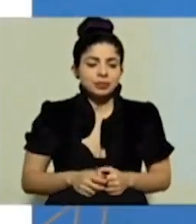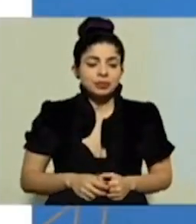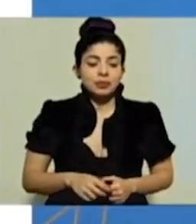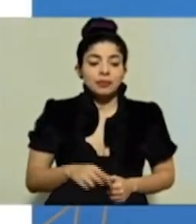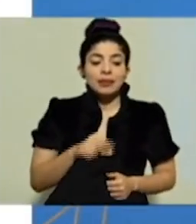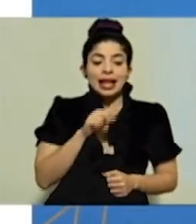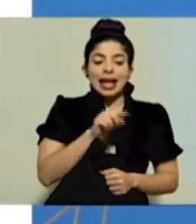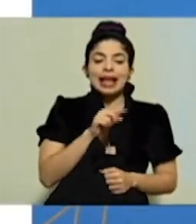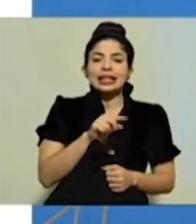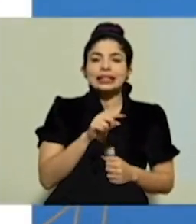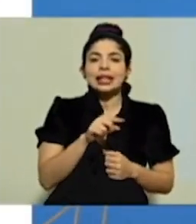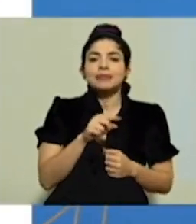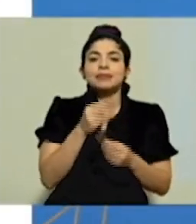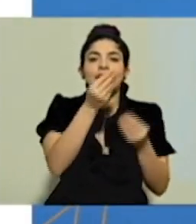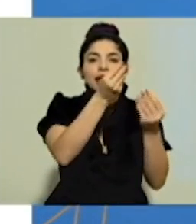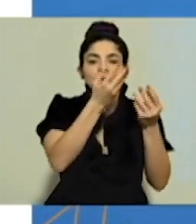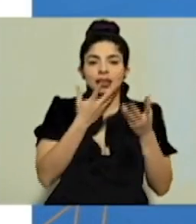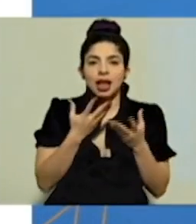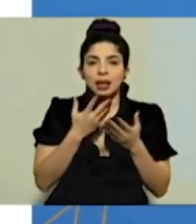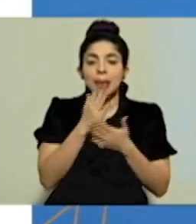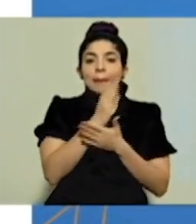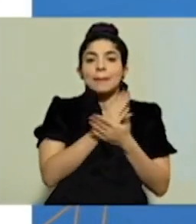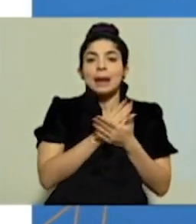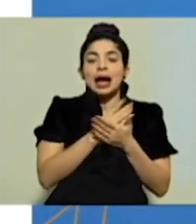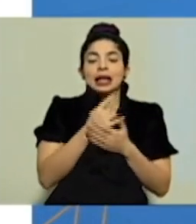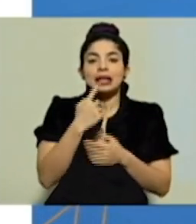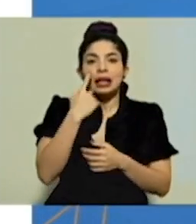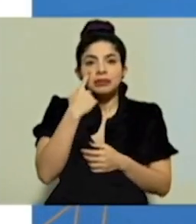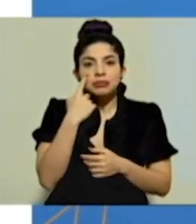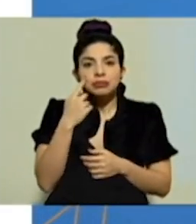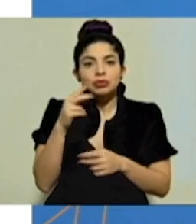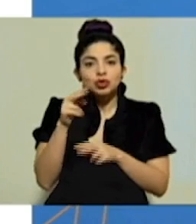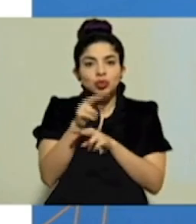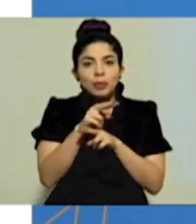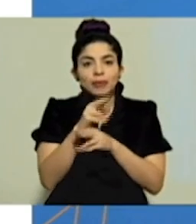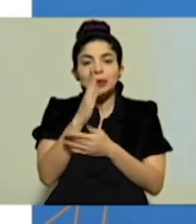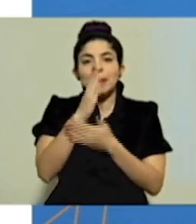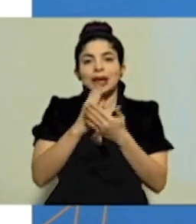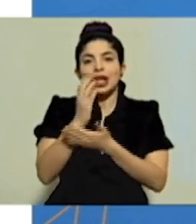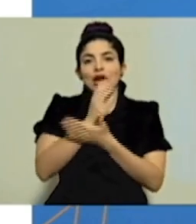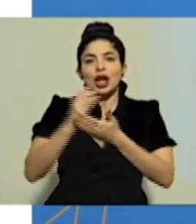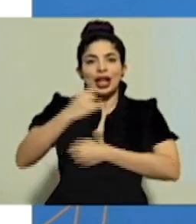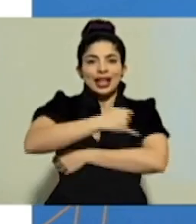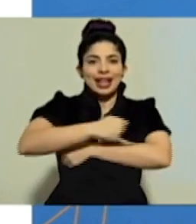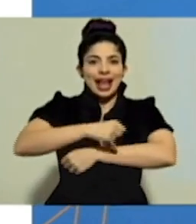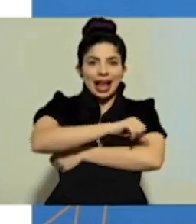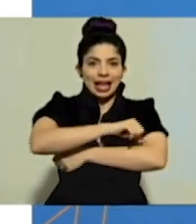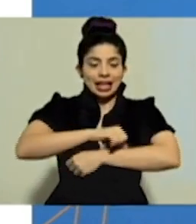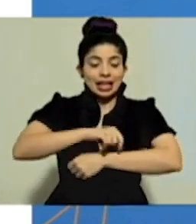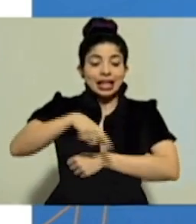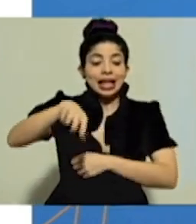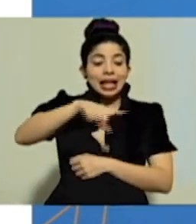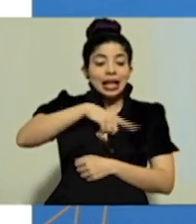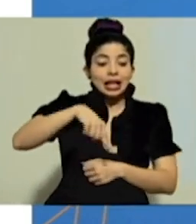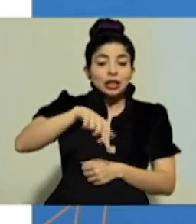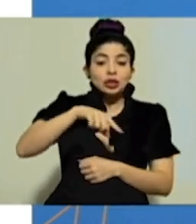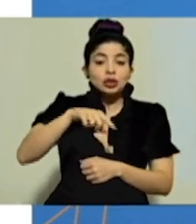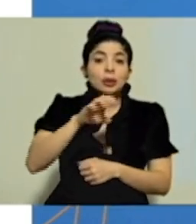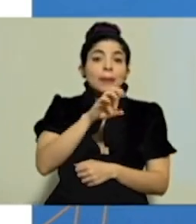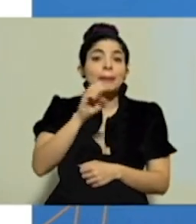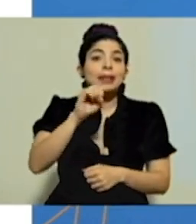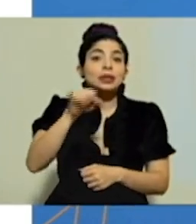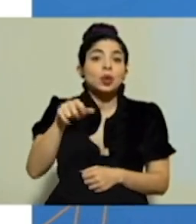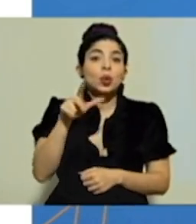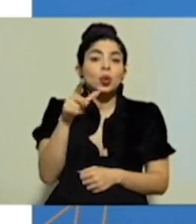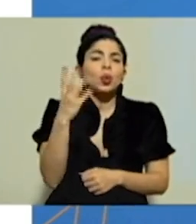Esta es, más bien, estos son los datos de las inspecciones del Colegio Federado de Ingenieros y Arquitectos. Ellos realizaron, durante el mes